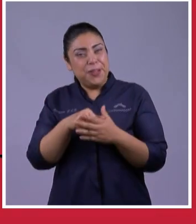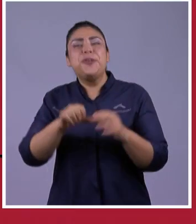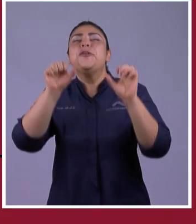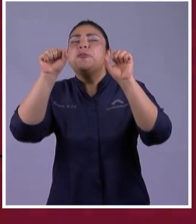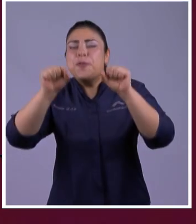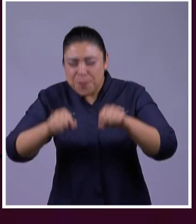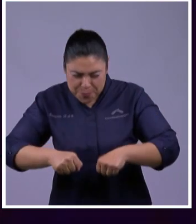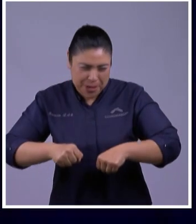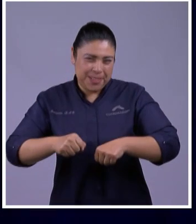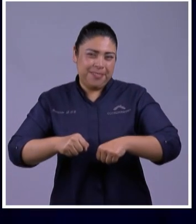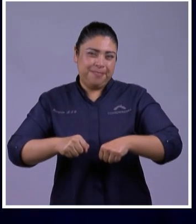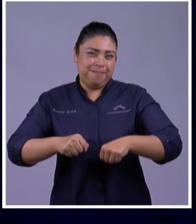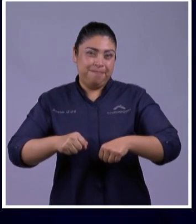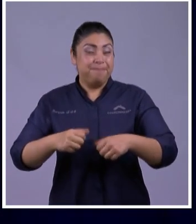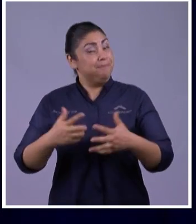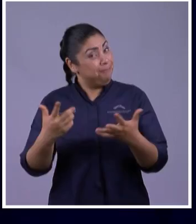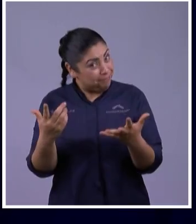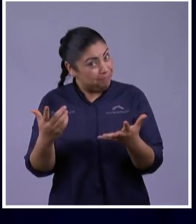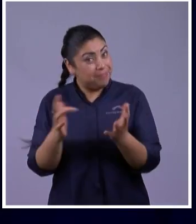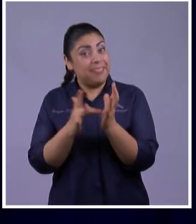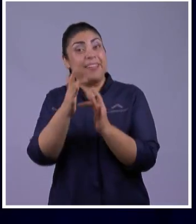todo lo puedo puedo